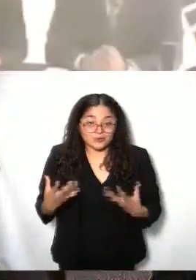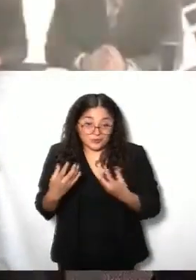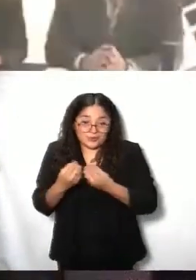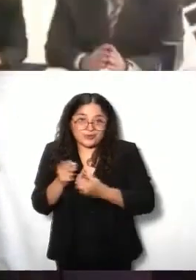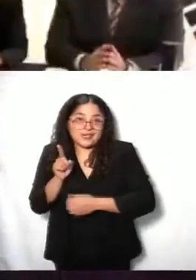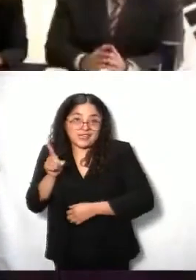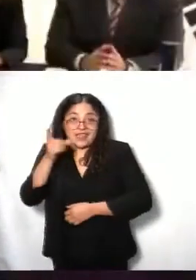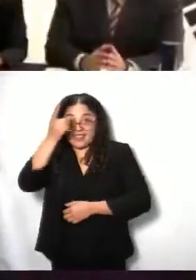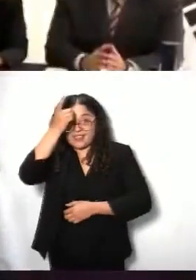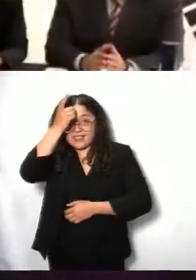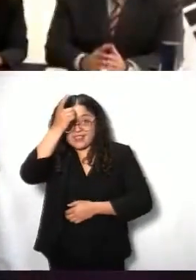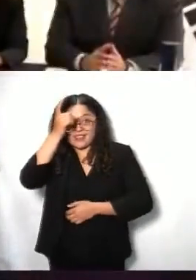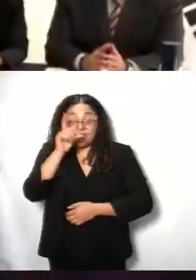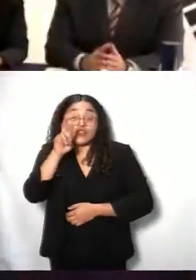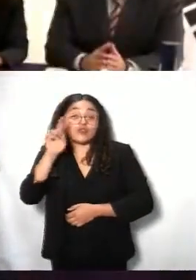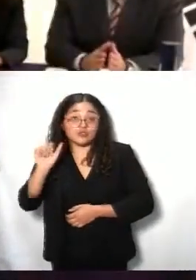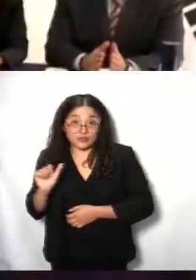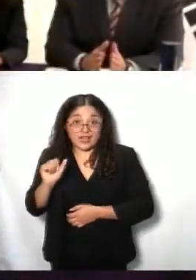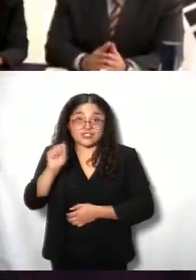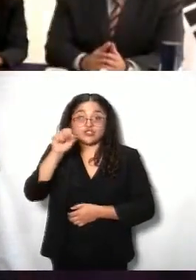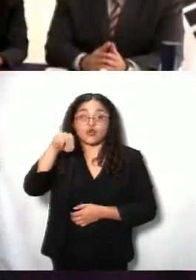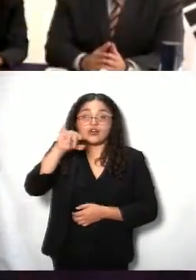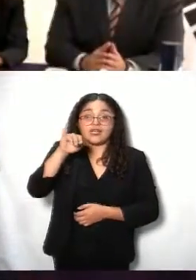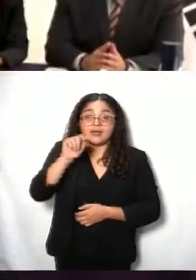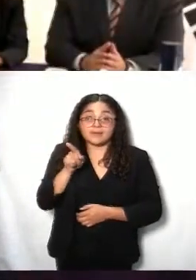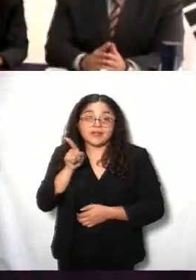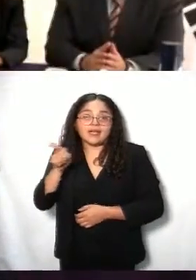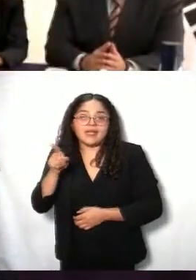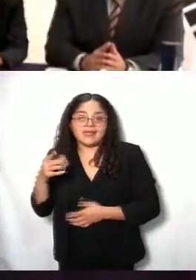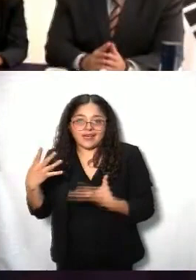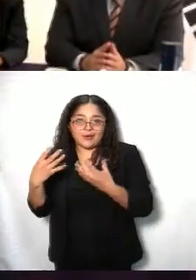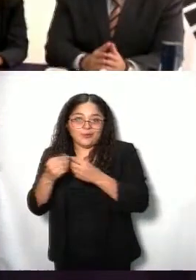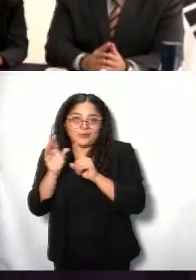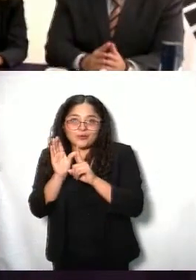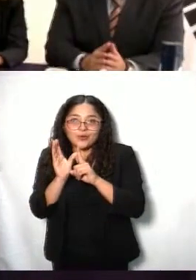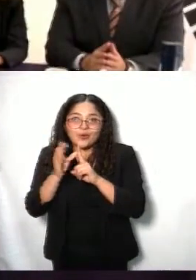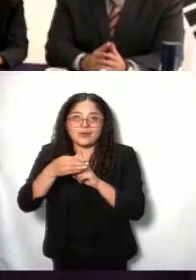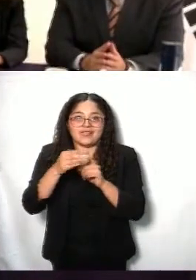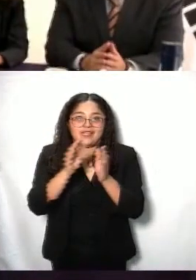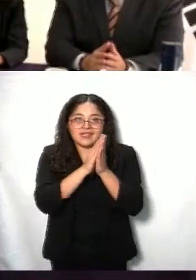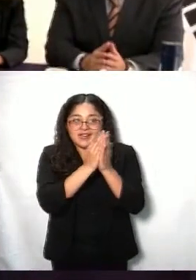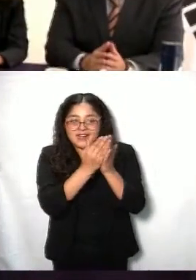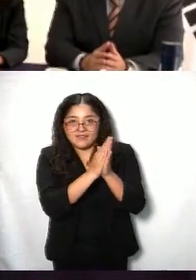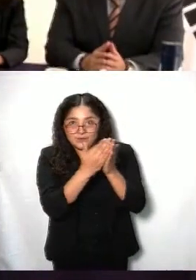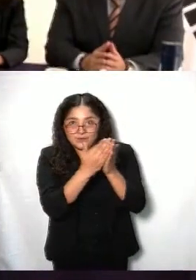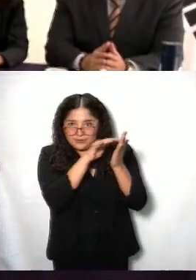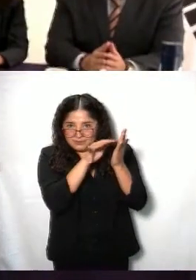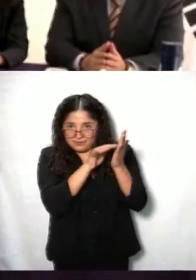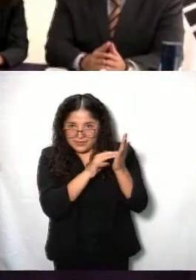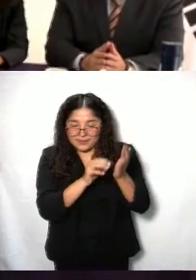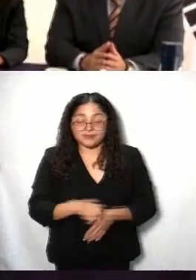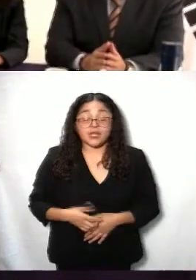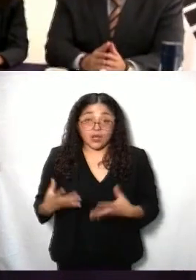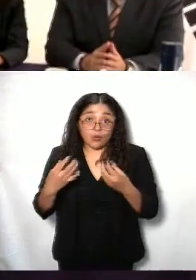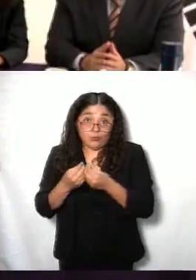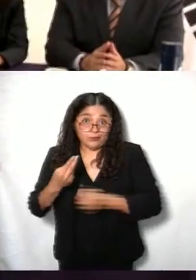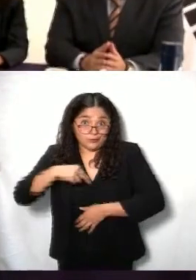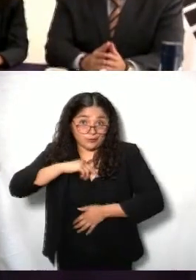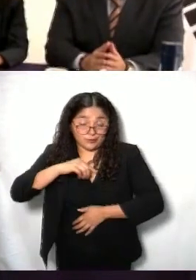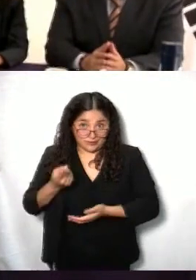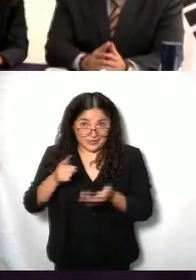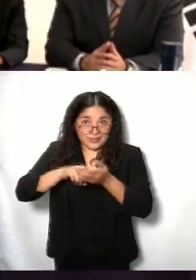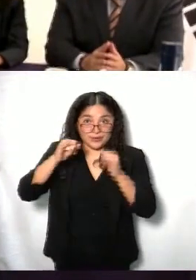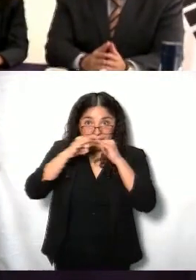Sonia Venegas Álvarez, quien además es parte de nuestro comité editorial del Info de la Ciudad de México. Nos ha generado un acompañamiento